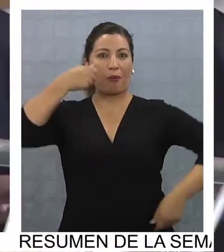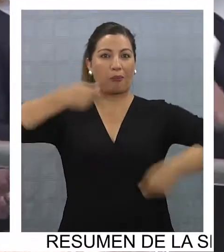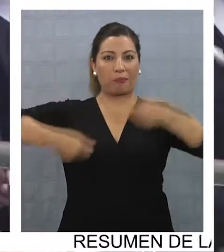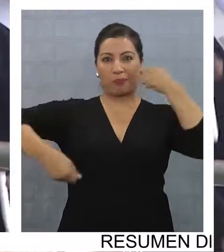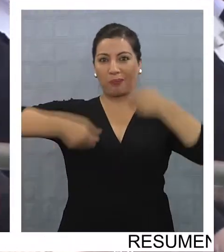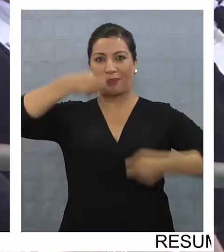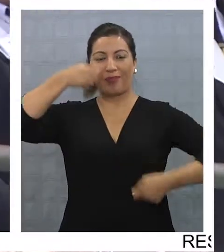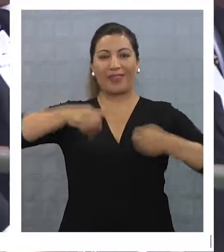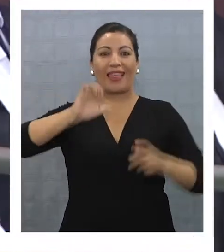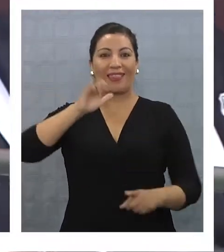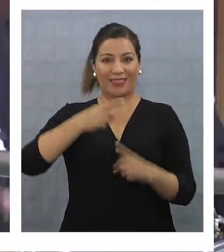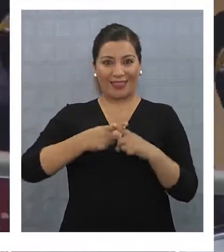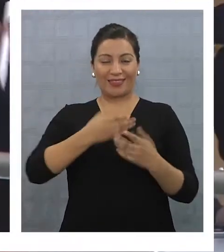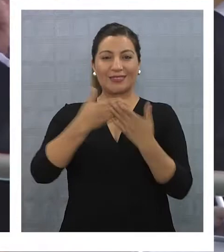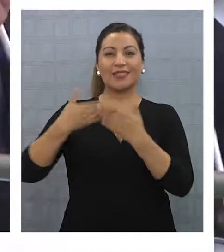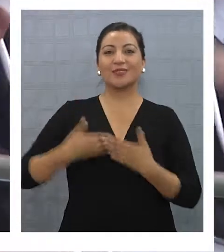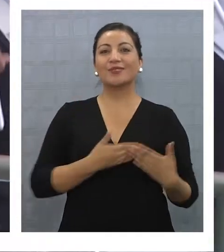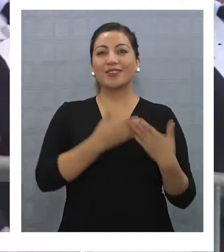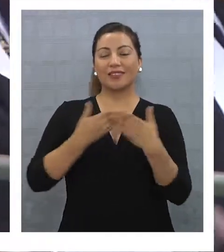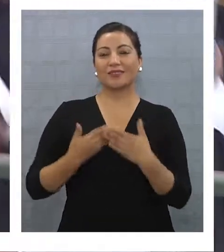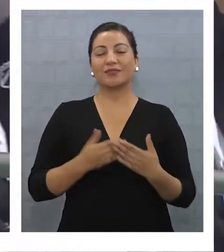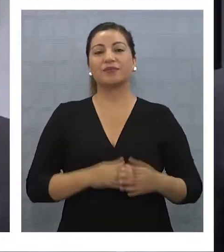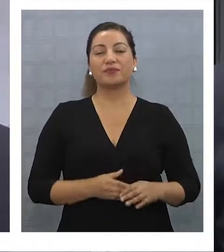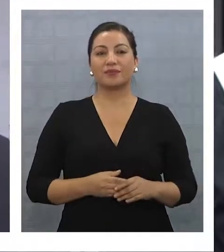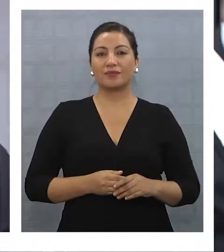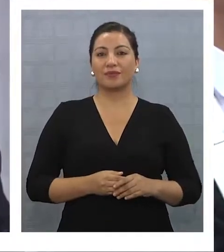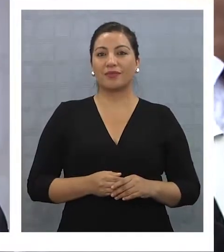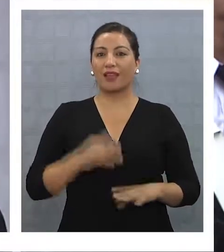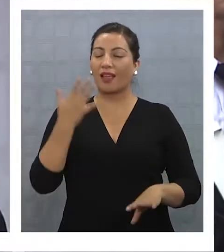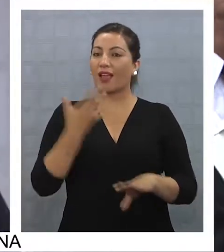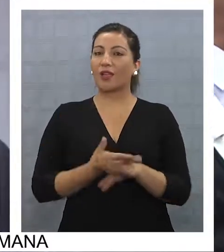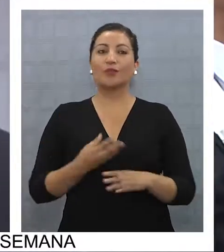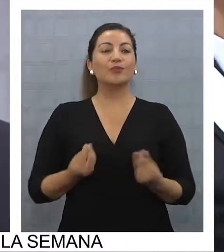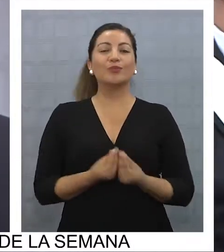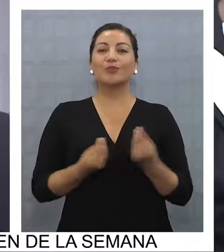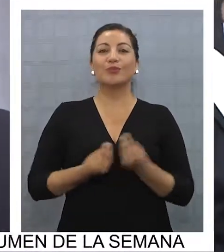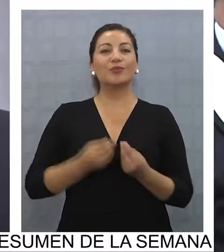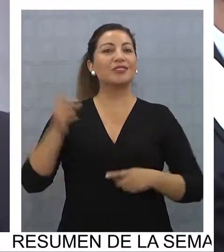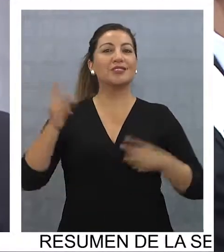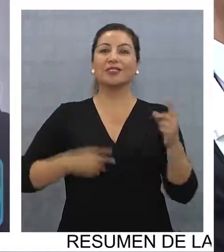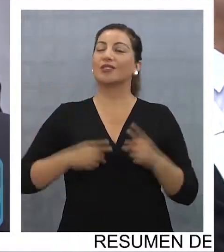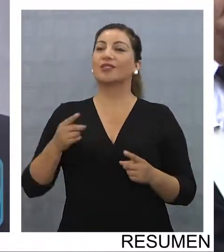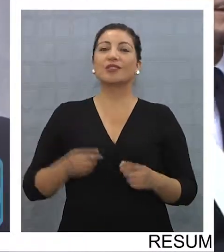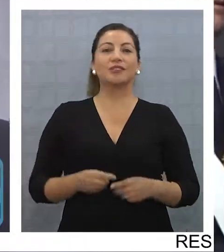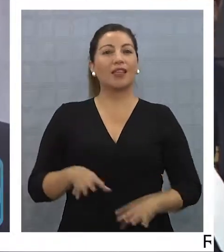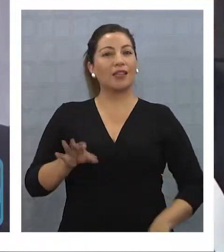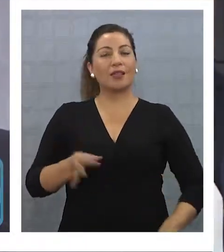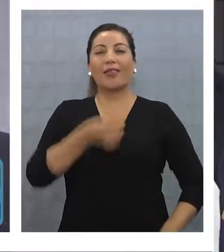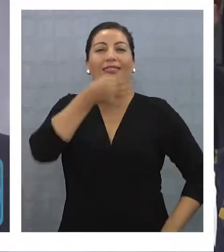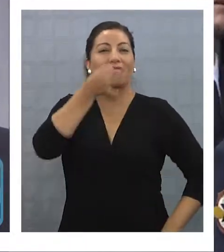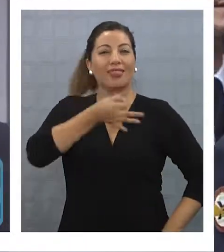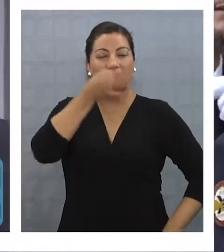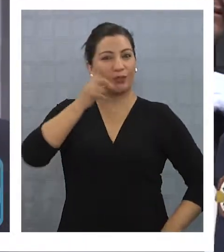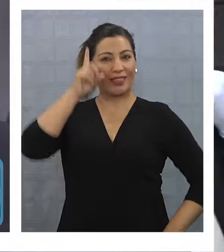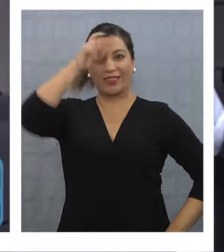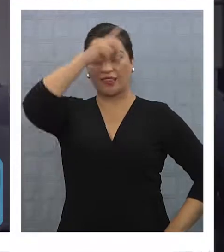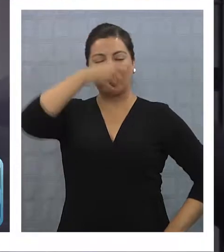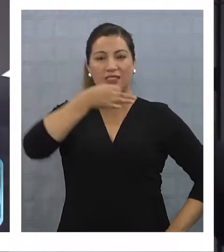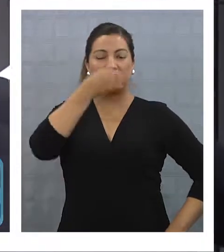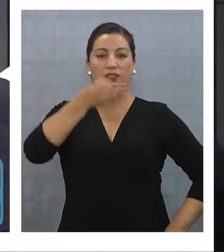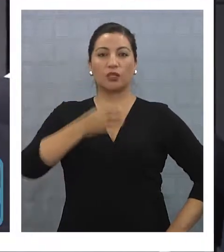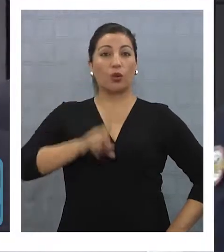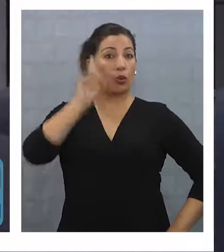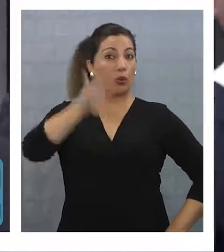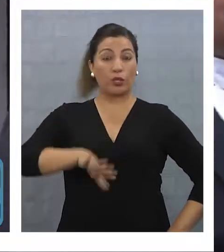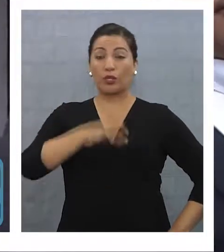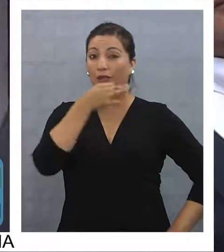instrumental de exalumnos. Encierra un sinfín de cosas que son con palabras difíciles de definir. Lo único que